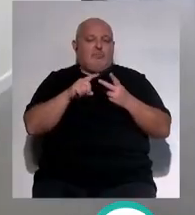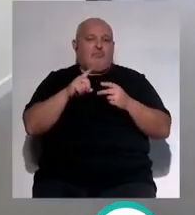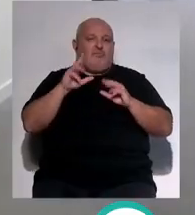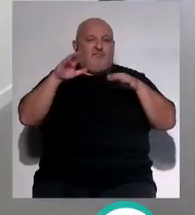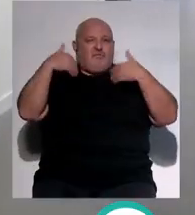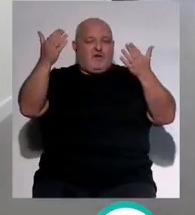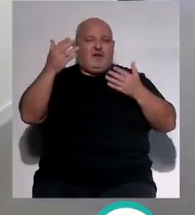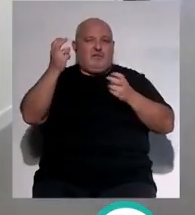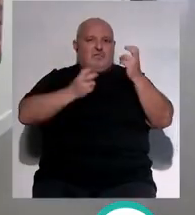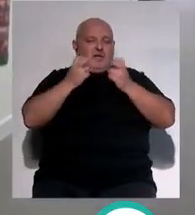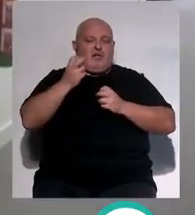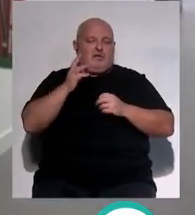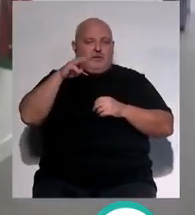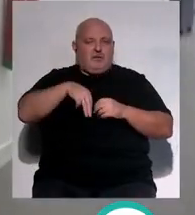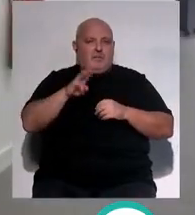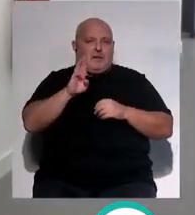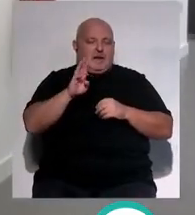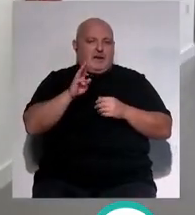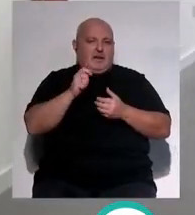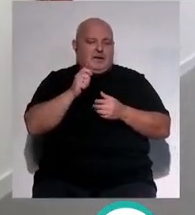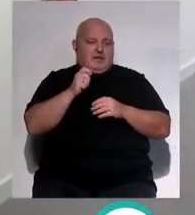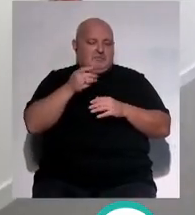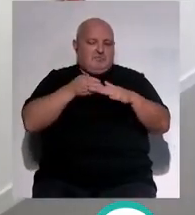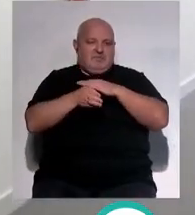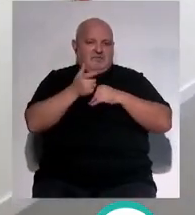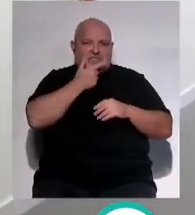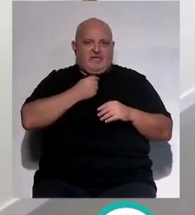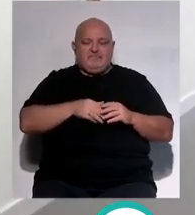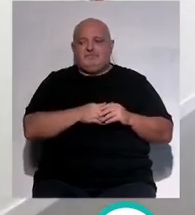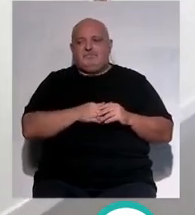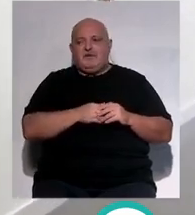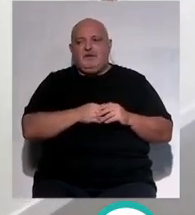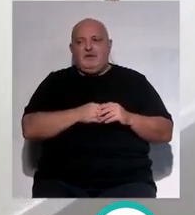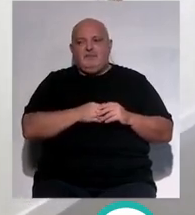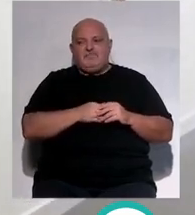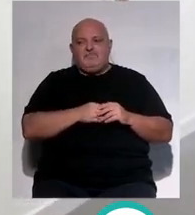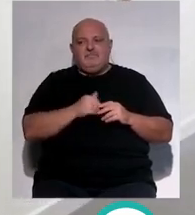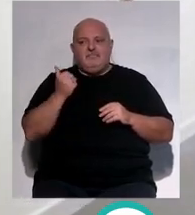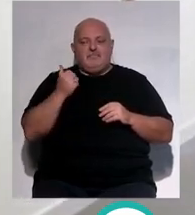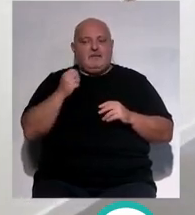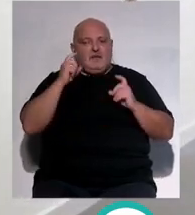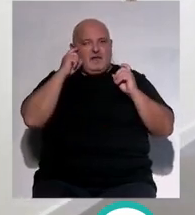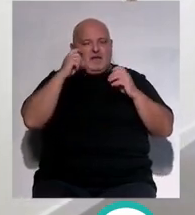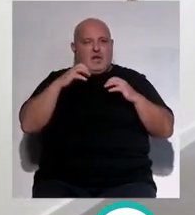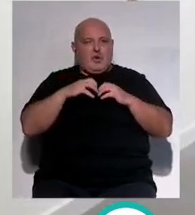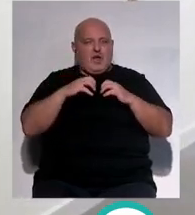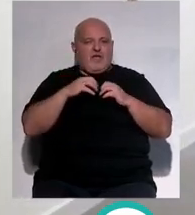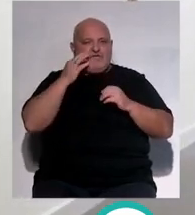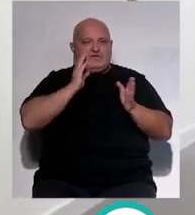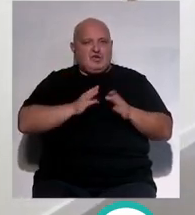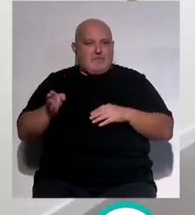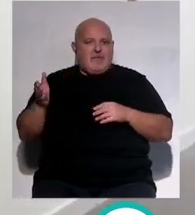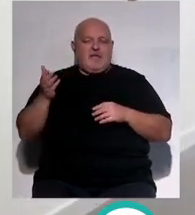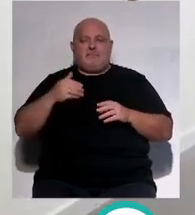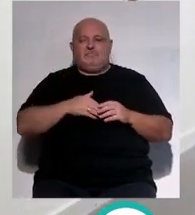pacientes de fuera porque pueden aparcar con sencillez estamos viendo neurología hemos visto fisioterapia